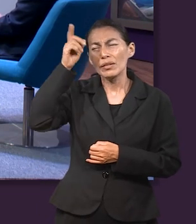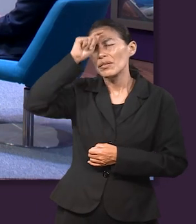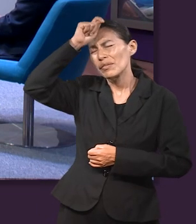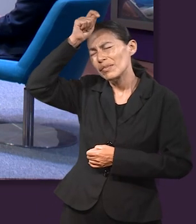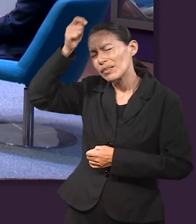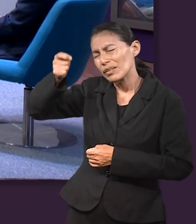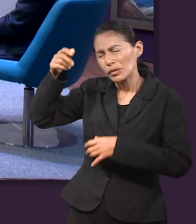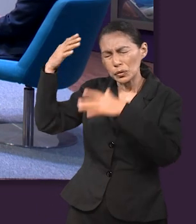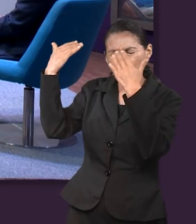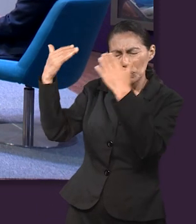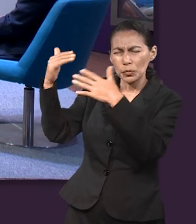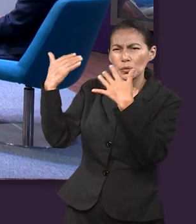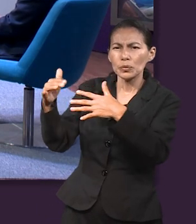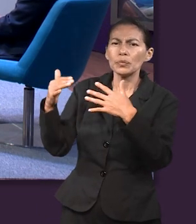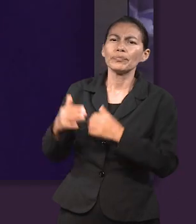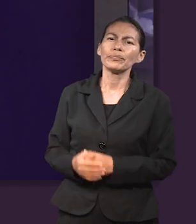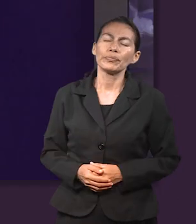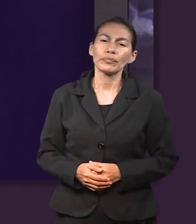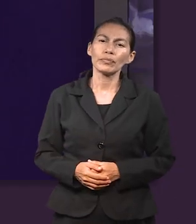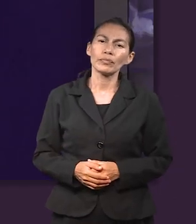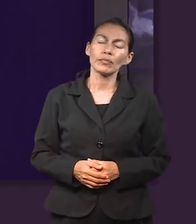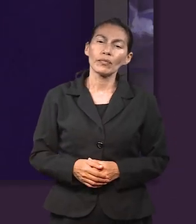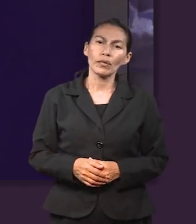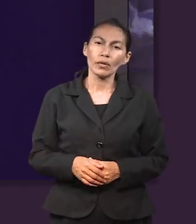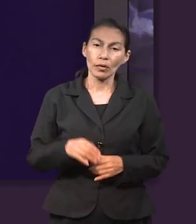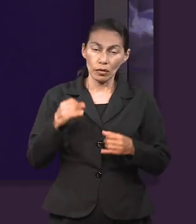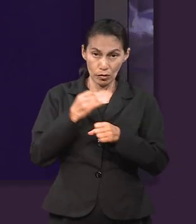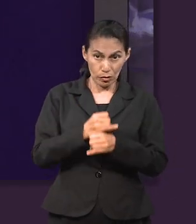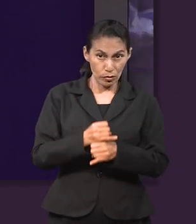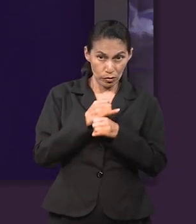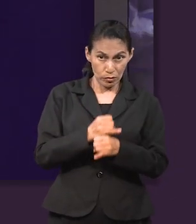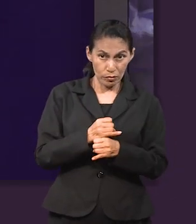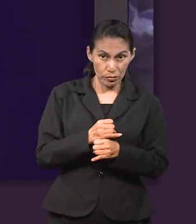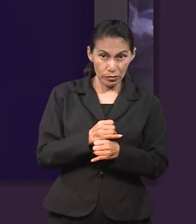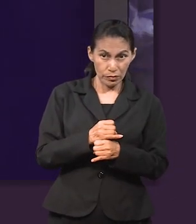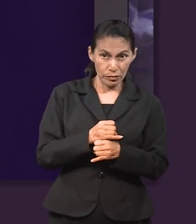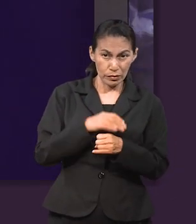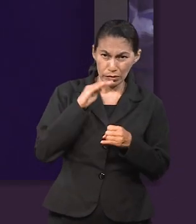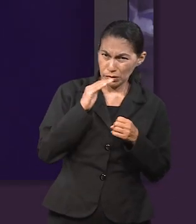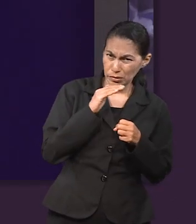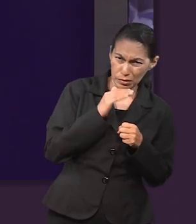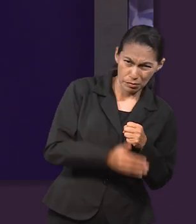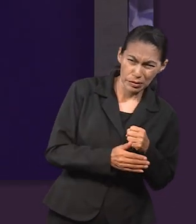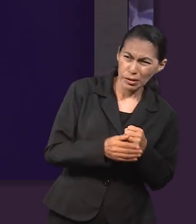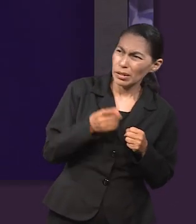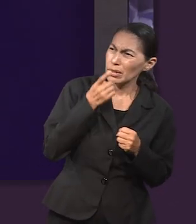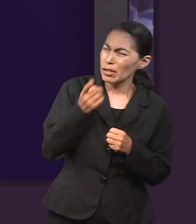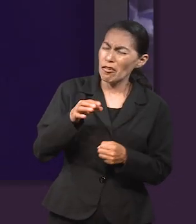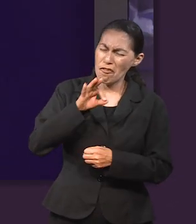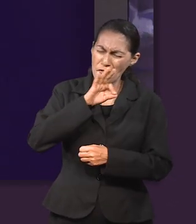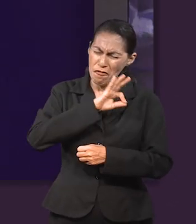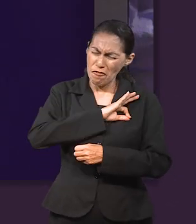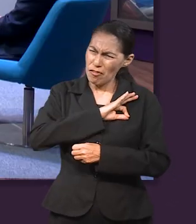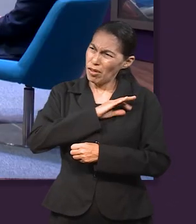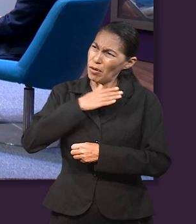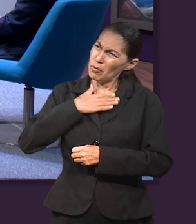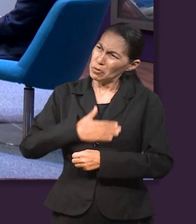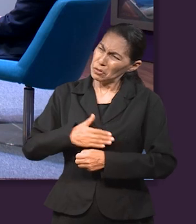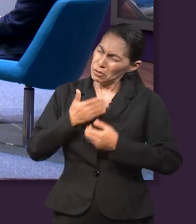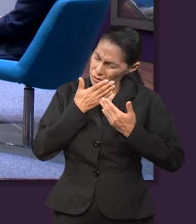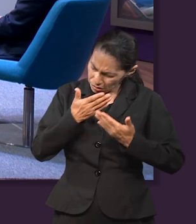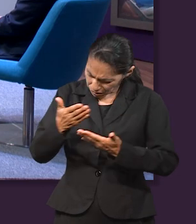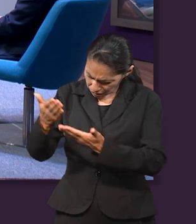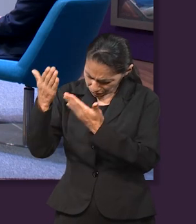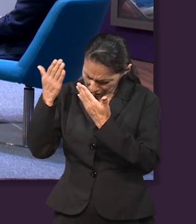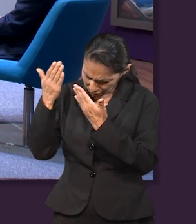nosotros, ¿no? Y como último punto, al final dice, bendito sea el nombre del Señor. Job cierra